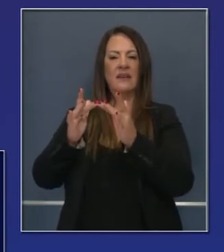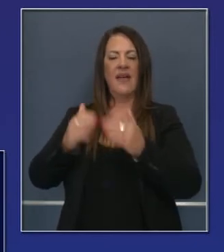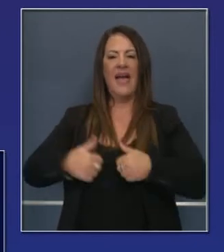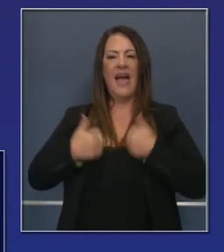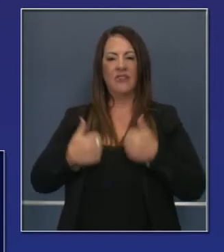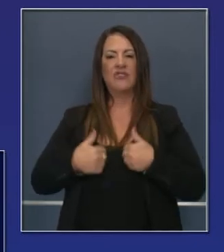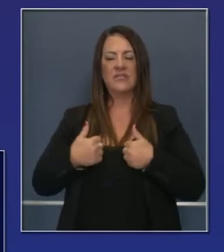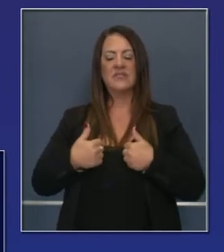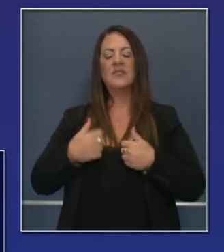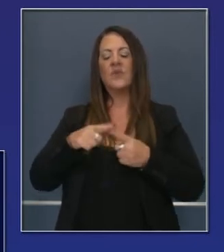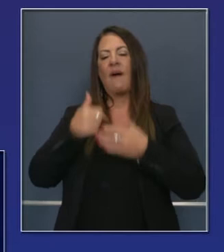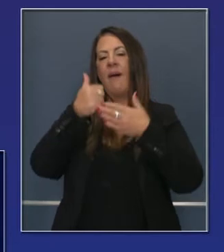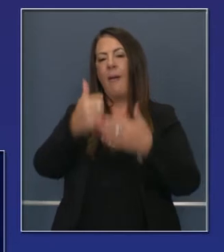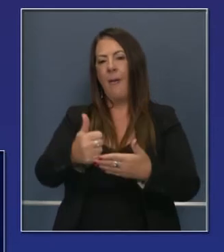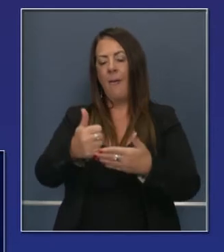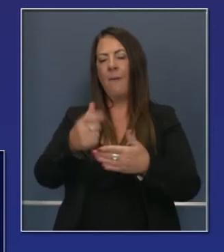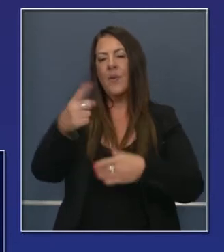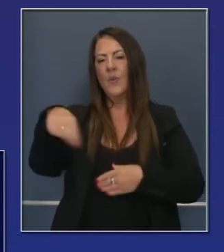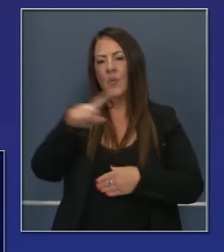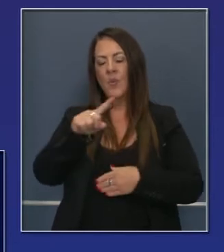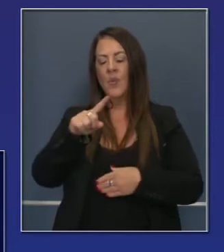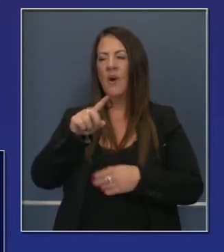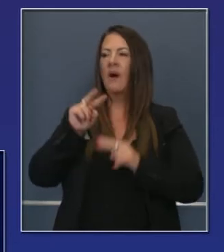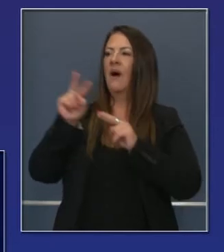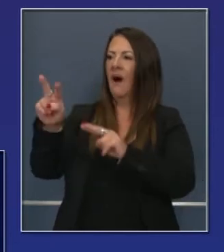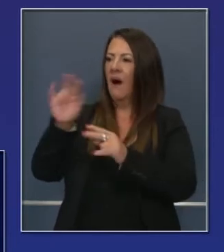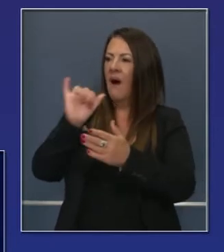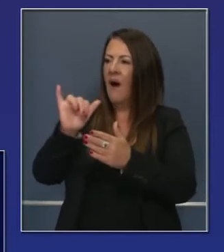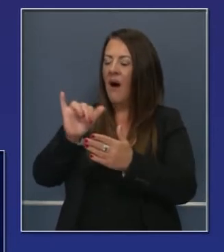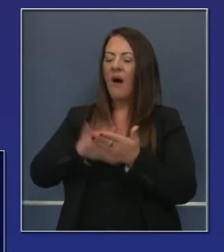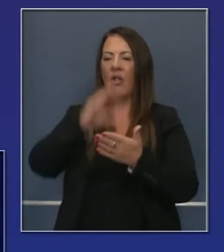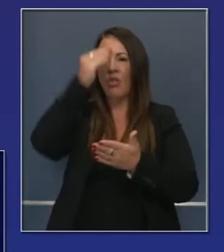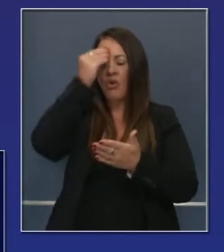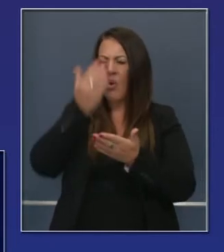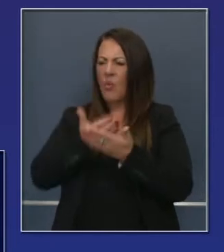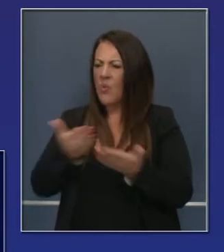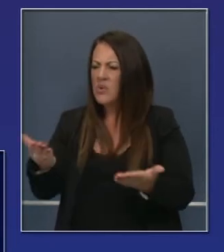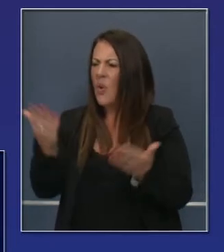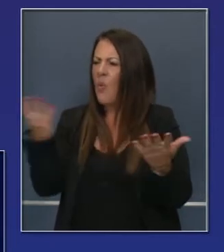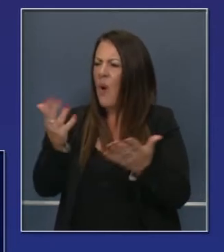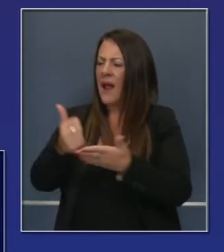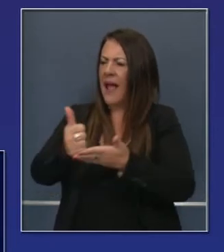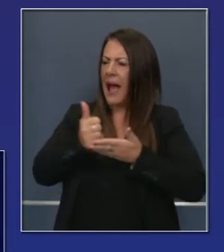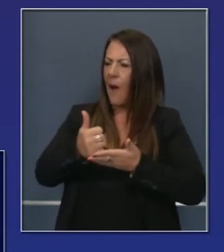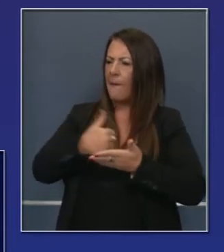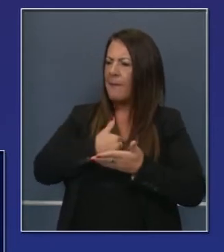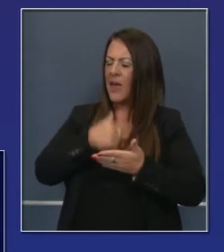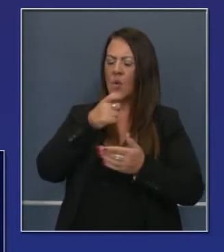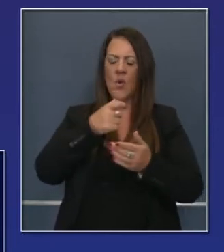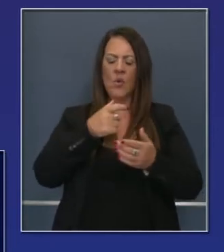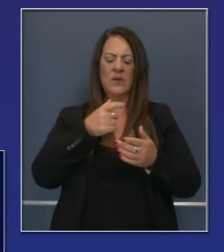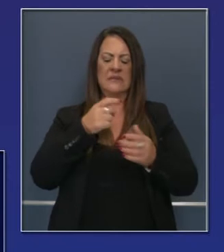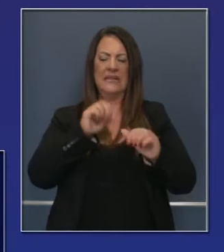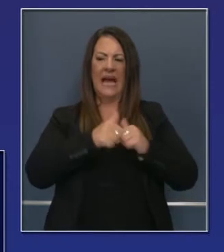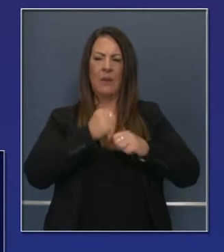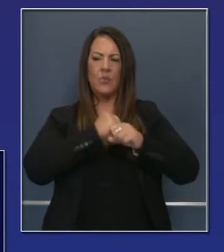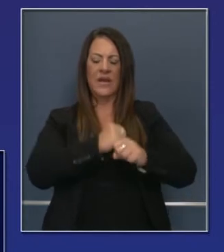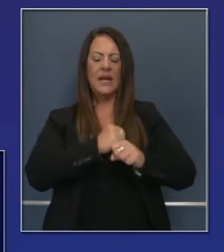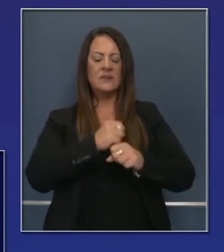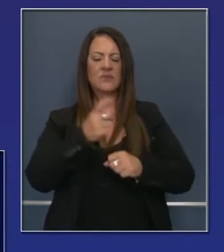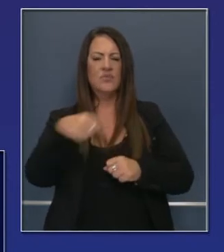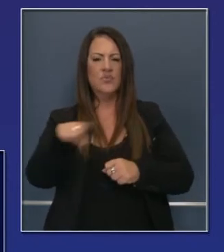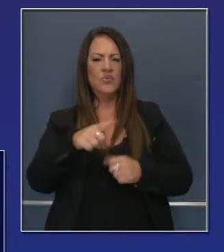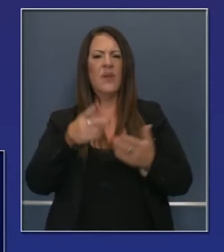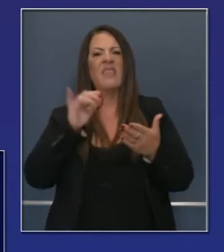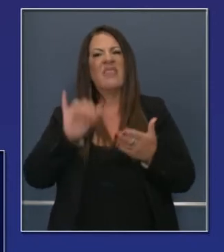para educar y brindar los recursos que los inquilinos, propietarios y dueños necesitan